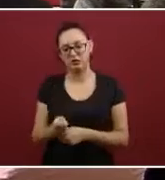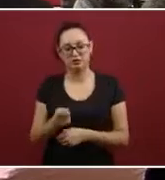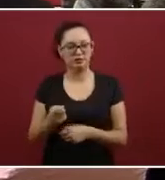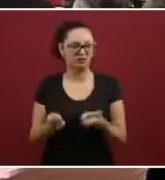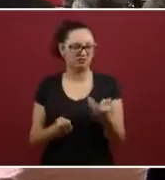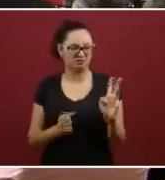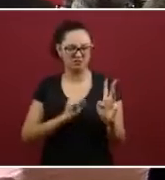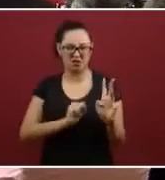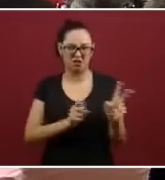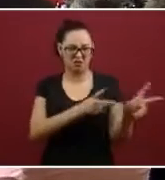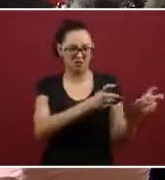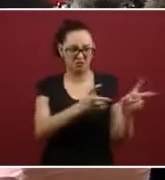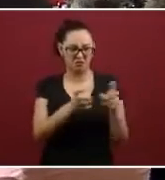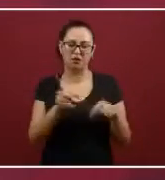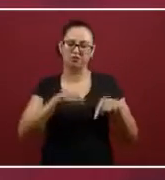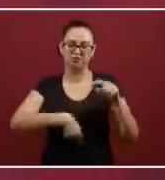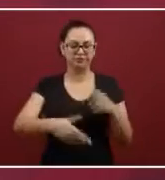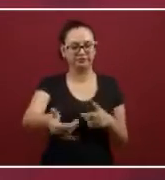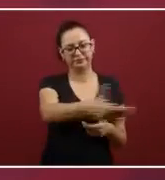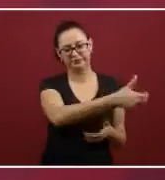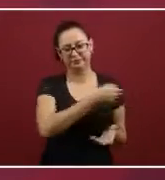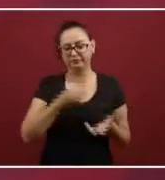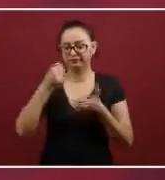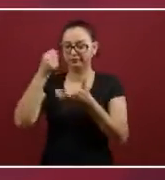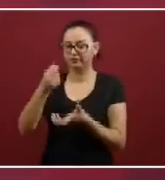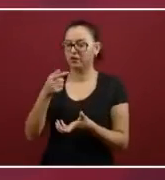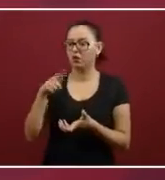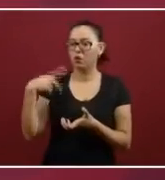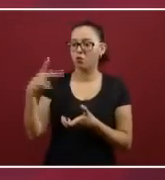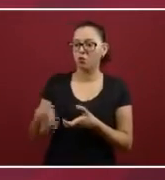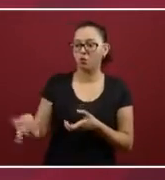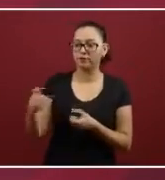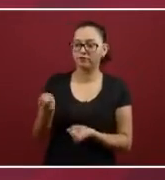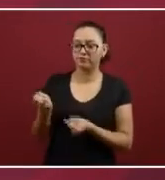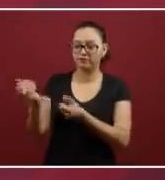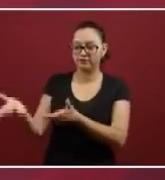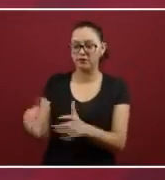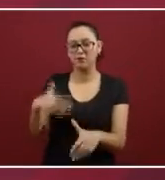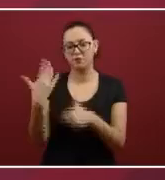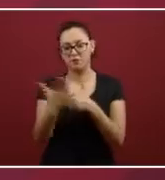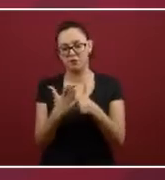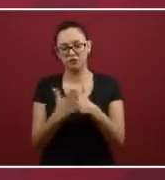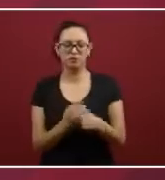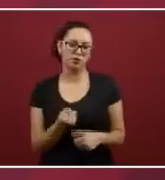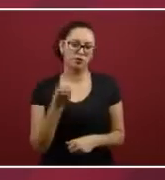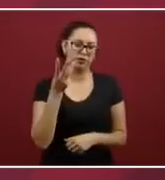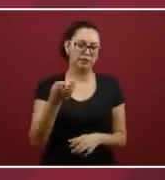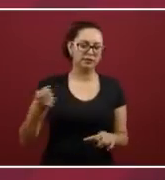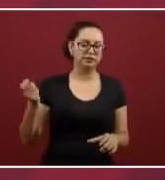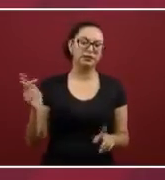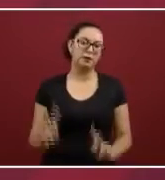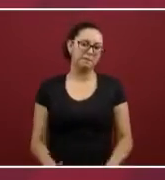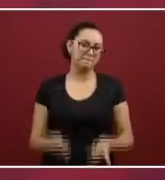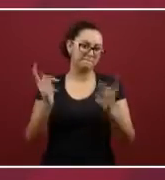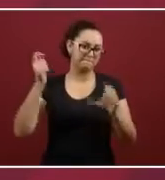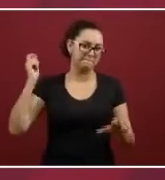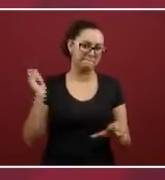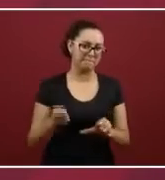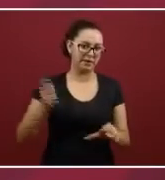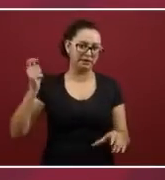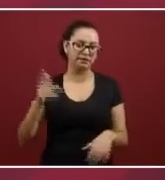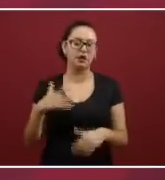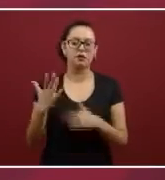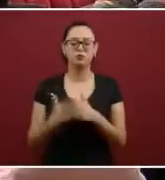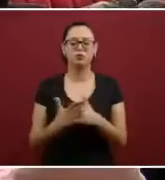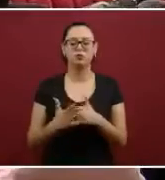es que vamos a presentar las tres próximas subastas que realizaremos. Tenemos la primera